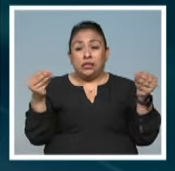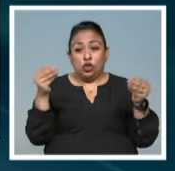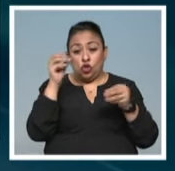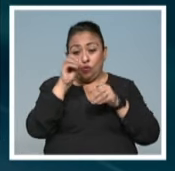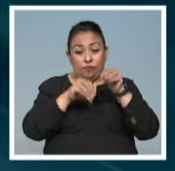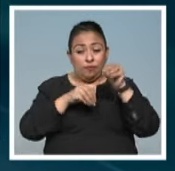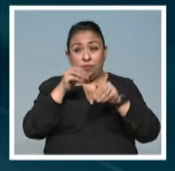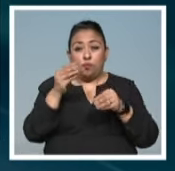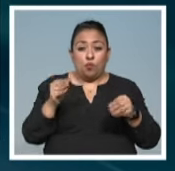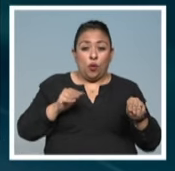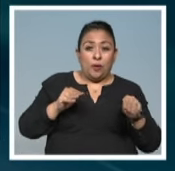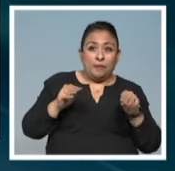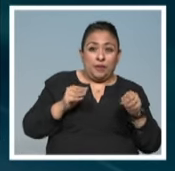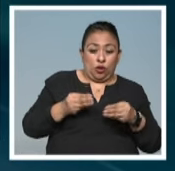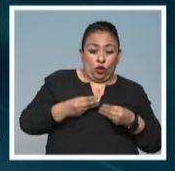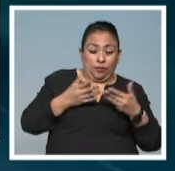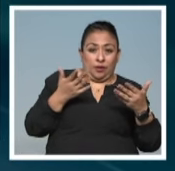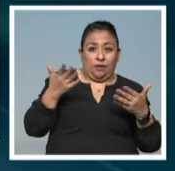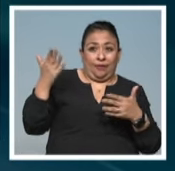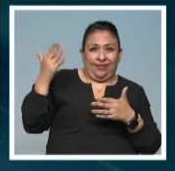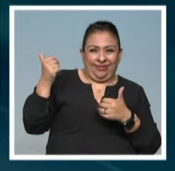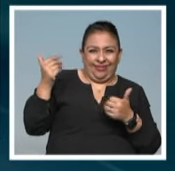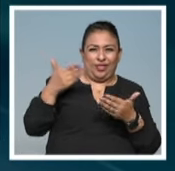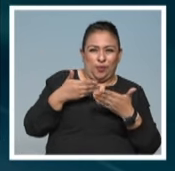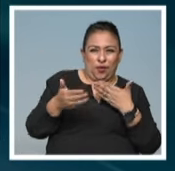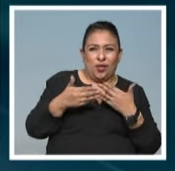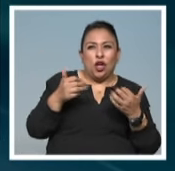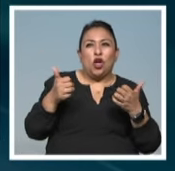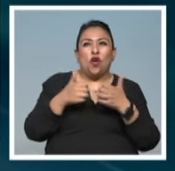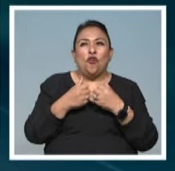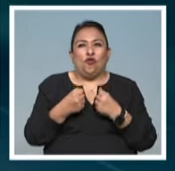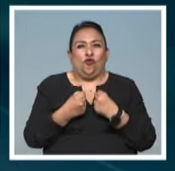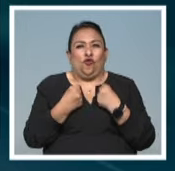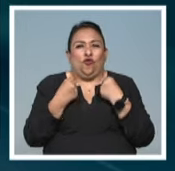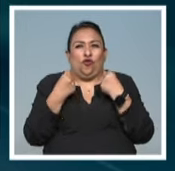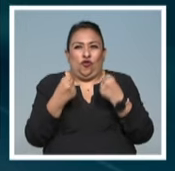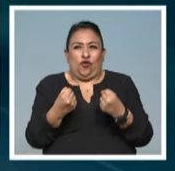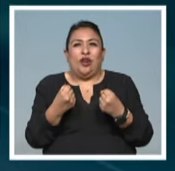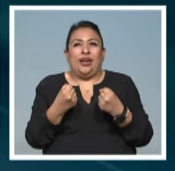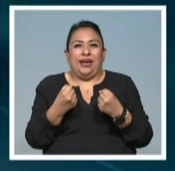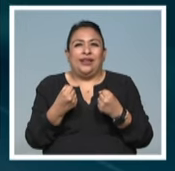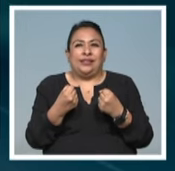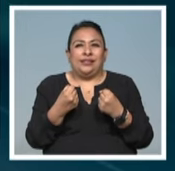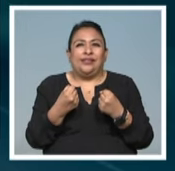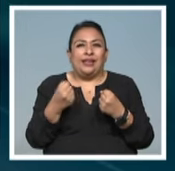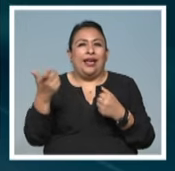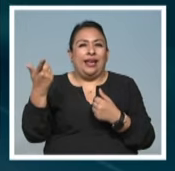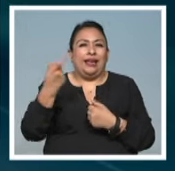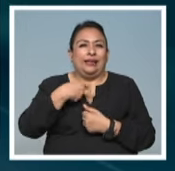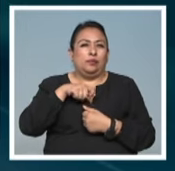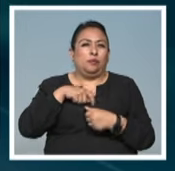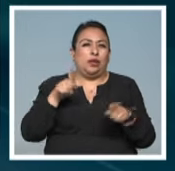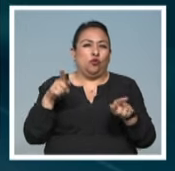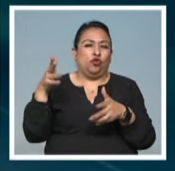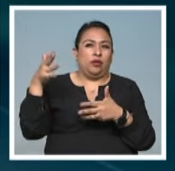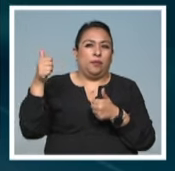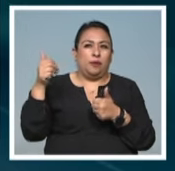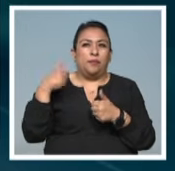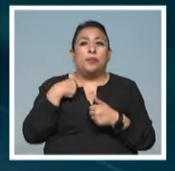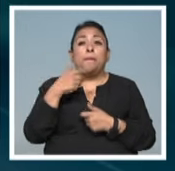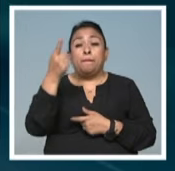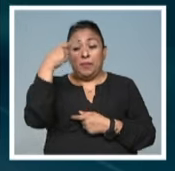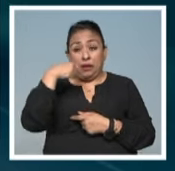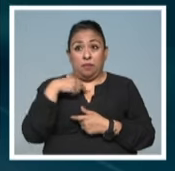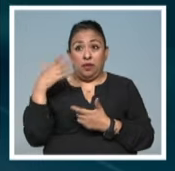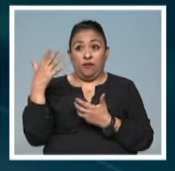que combinará el movimiento expresivo de la danza contemporánea con la fuerza que caracteriza al género musical español. El flamenco